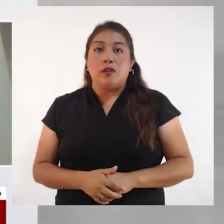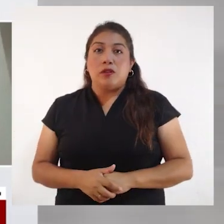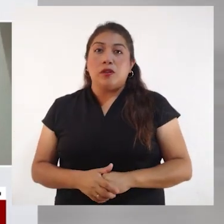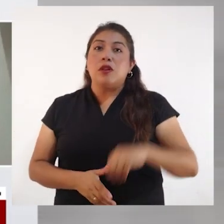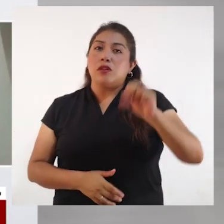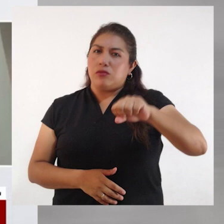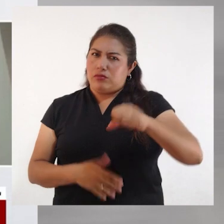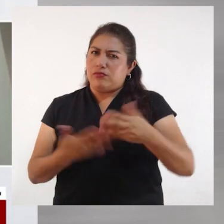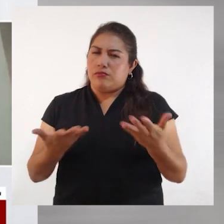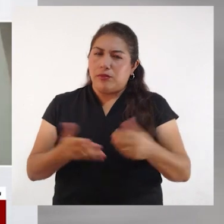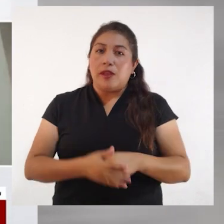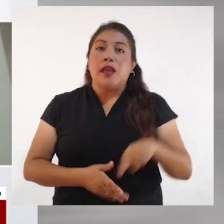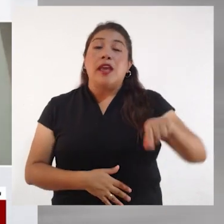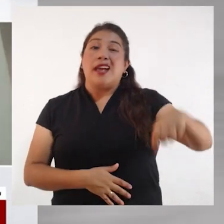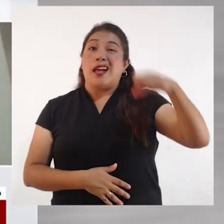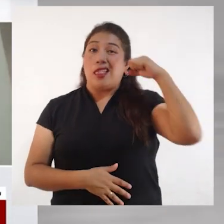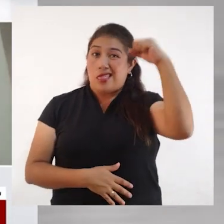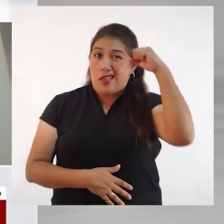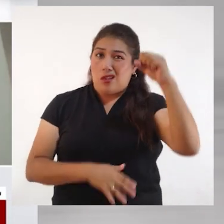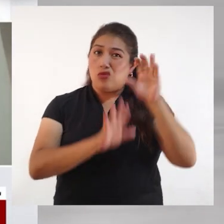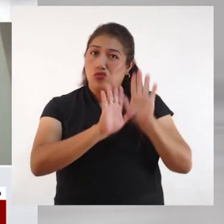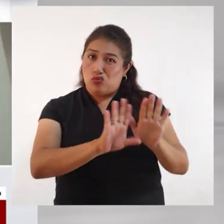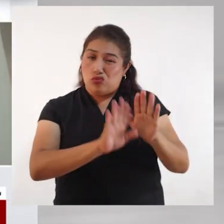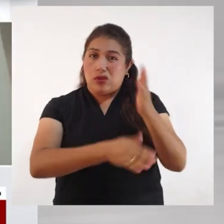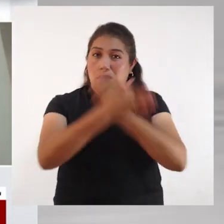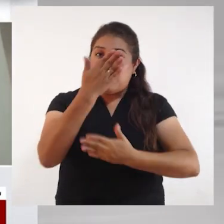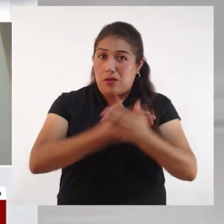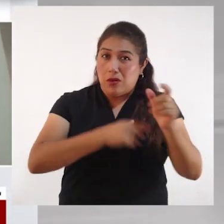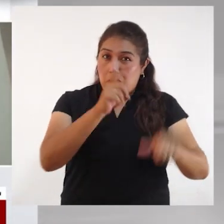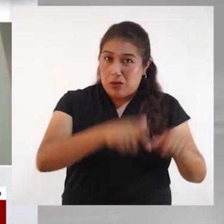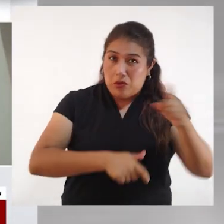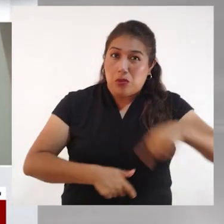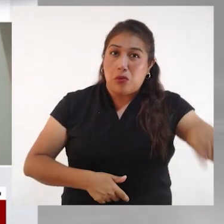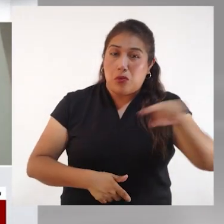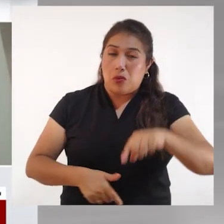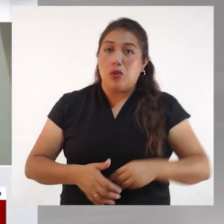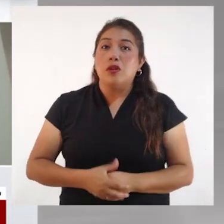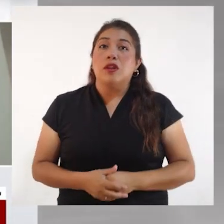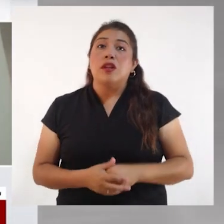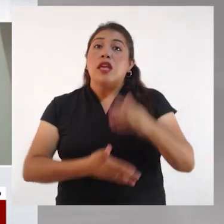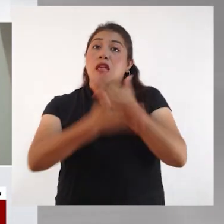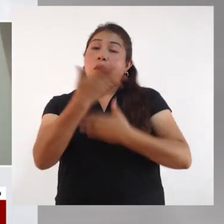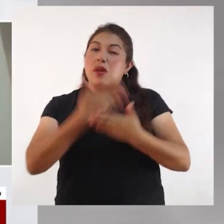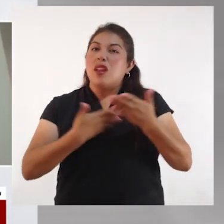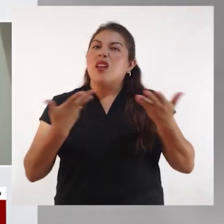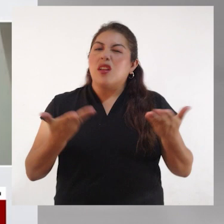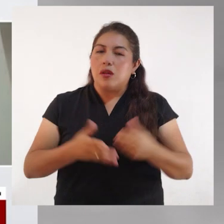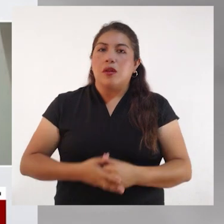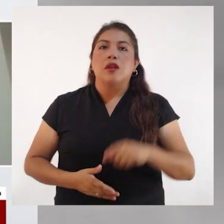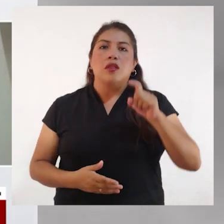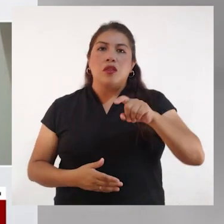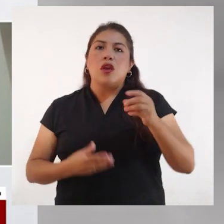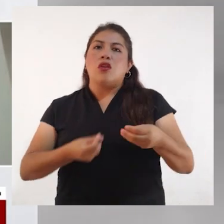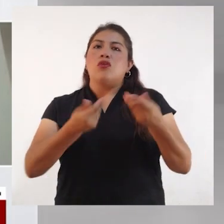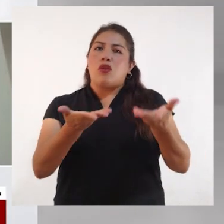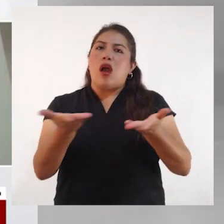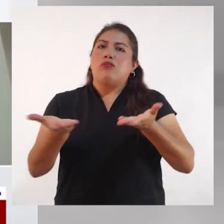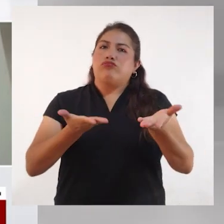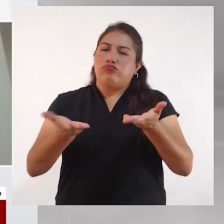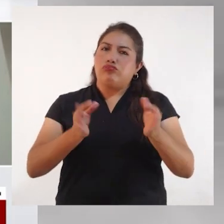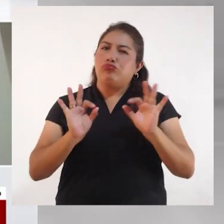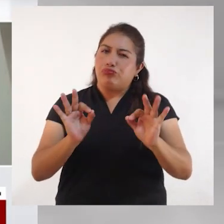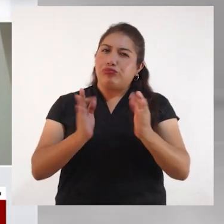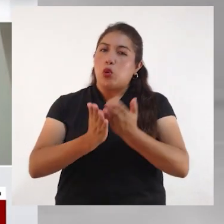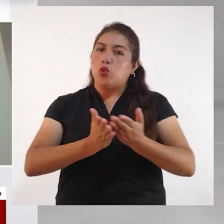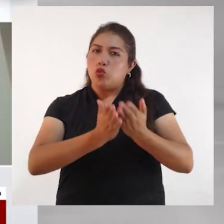Efectivamente, bueno, el derecho de las personas con discapacidad, al igual de todas las otras personas sin discapacidad, es hacer servicios